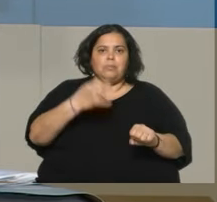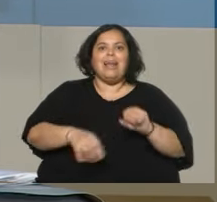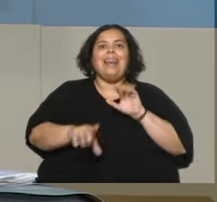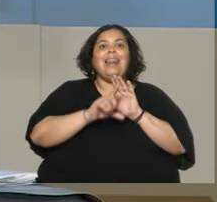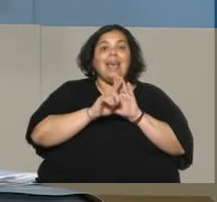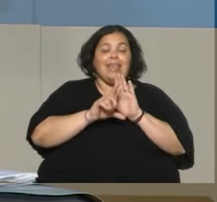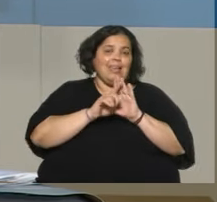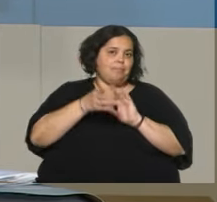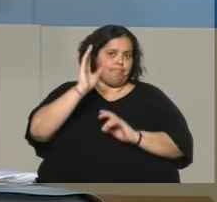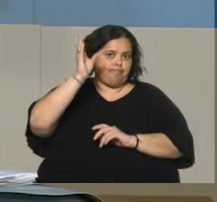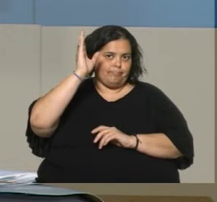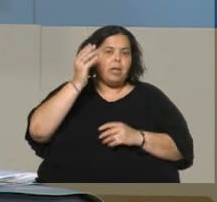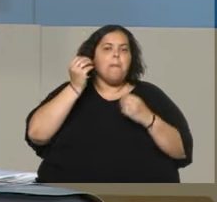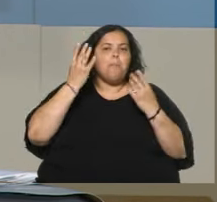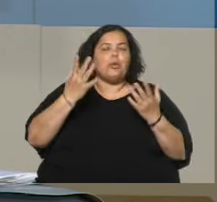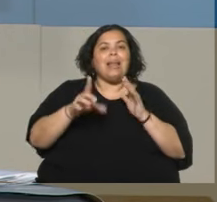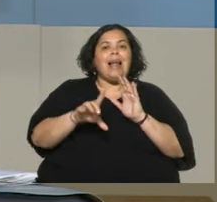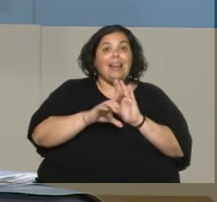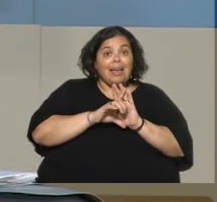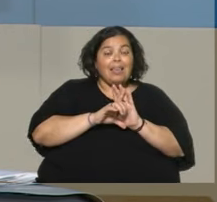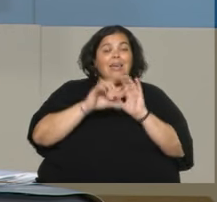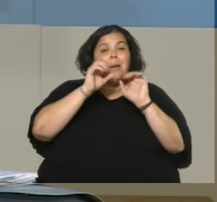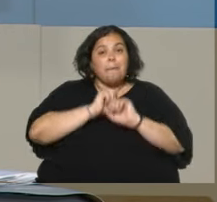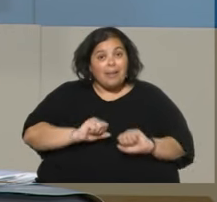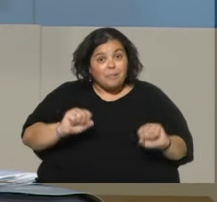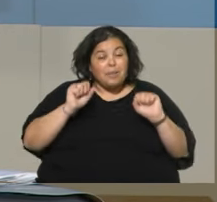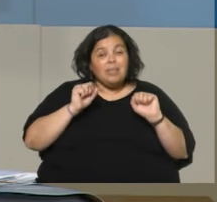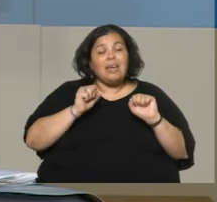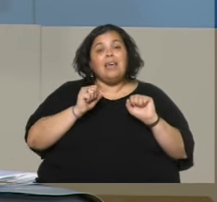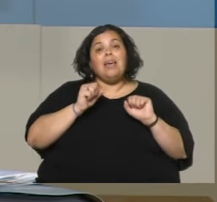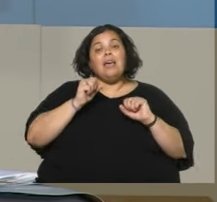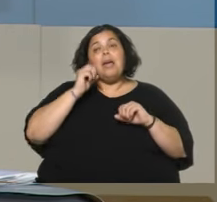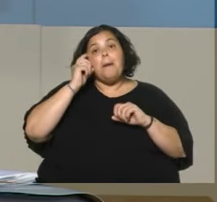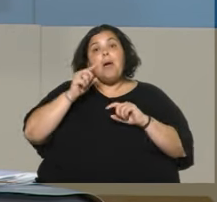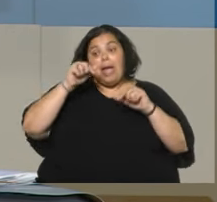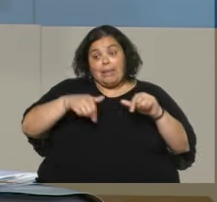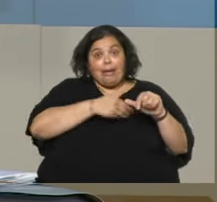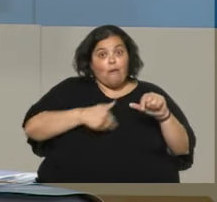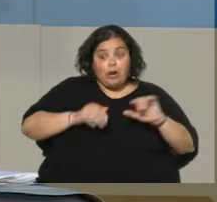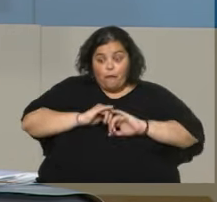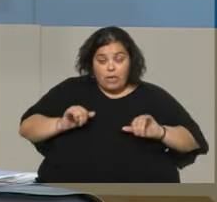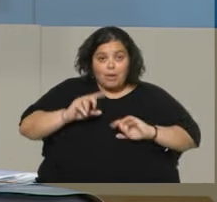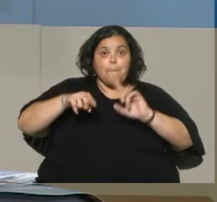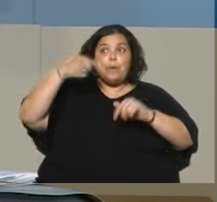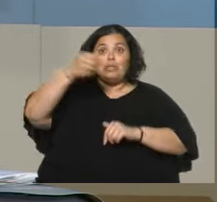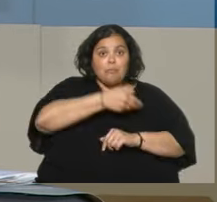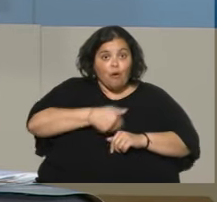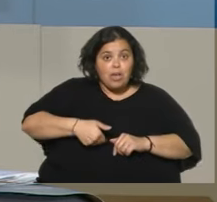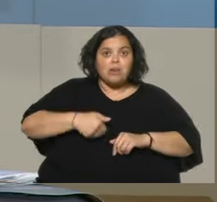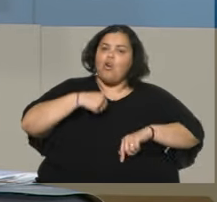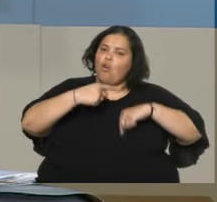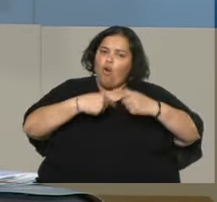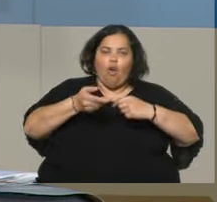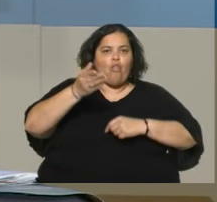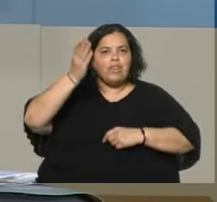importantes. Las leyes permiten que se pase de una administración a otra, de un marco normativo. Después las leyes